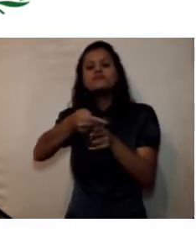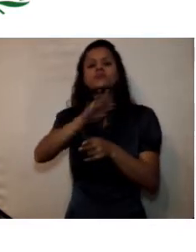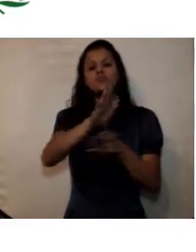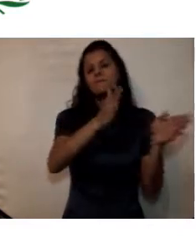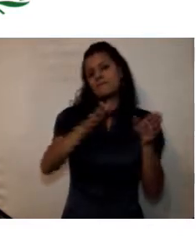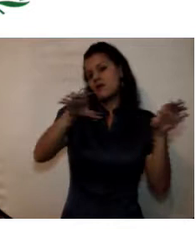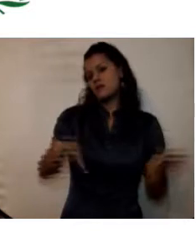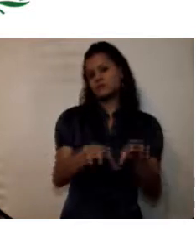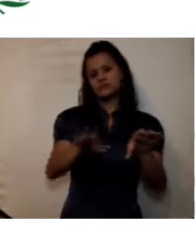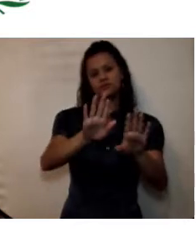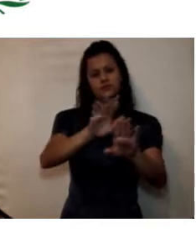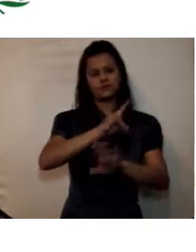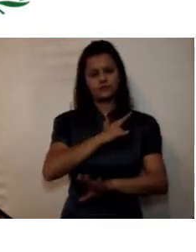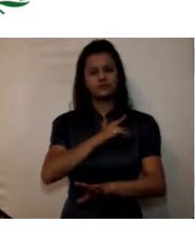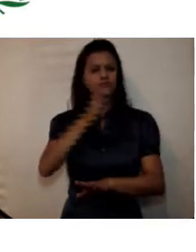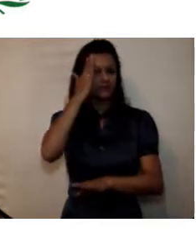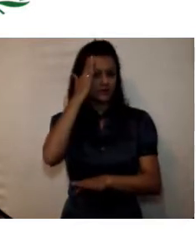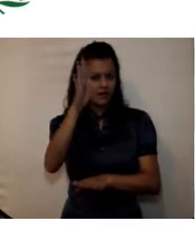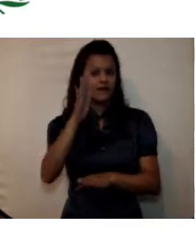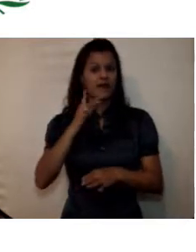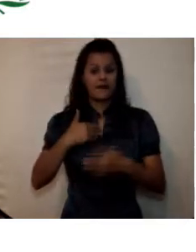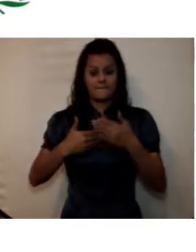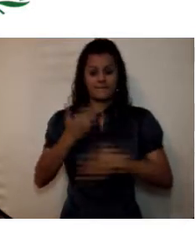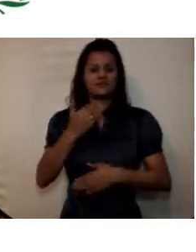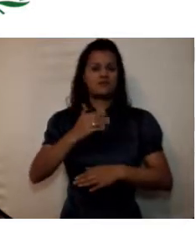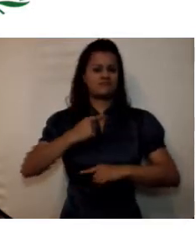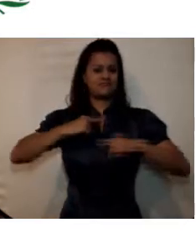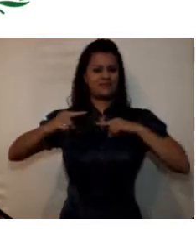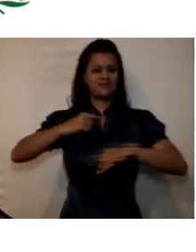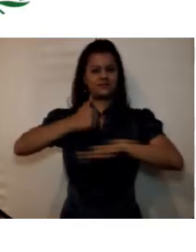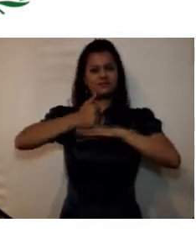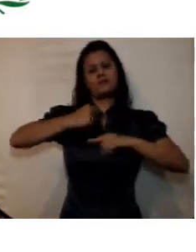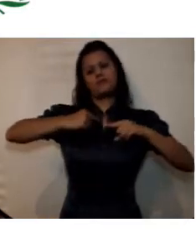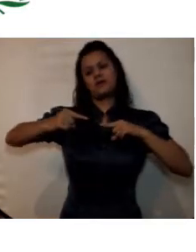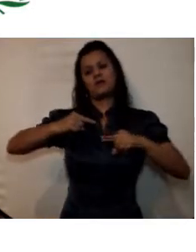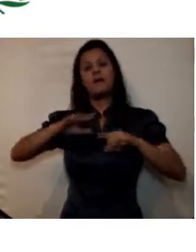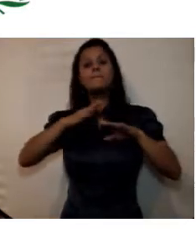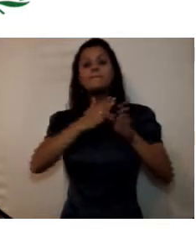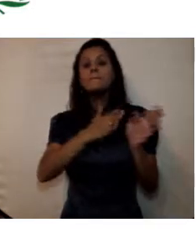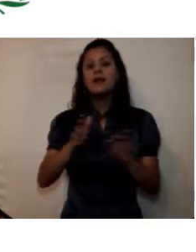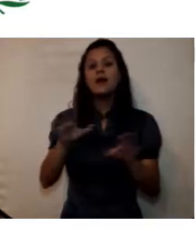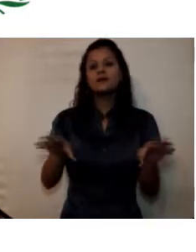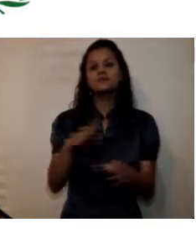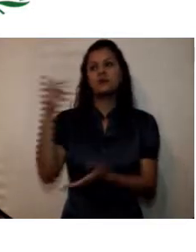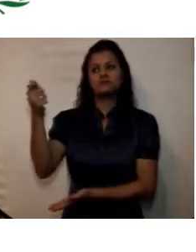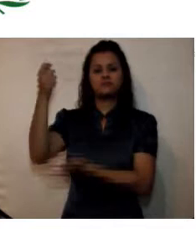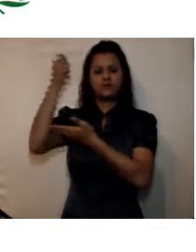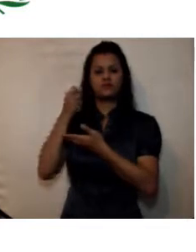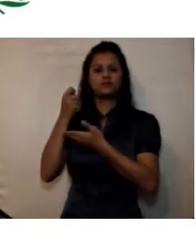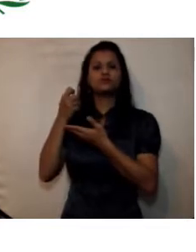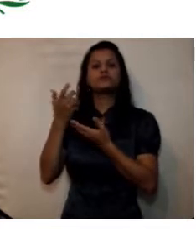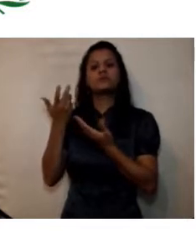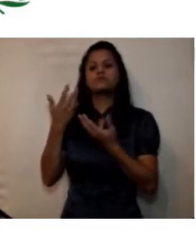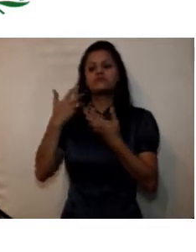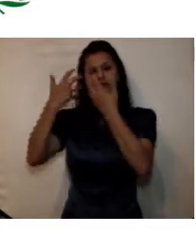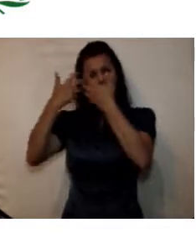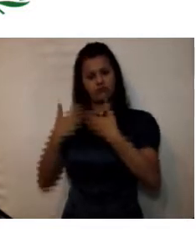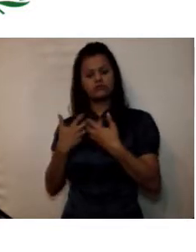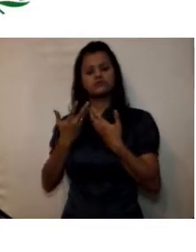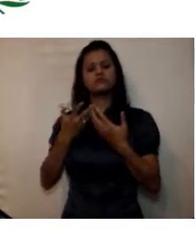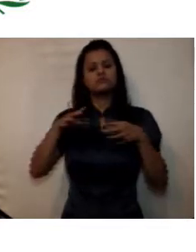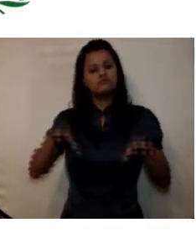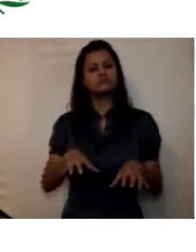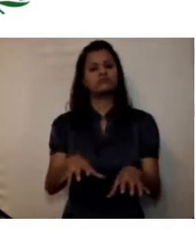de la universidad ustedes saben que para cada vigencia el plan de acción está compuesto por recursos de inversión y recursos de funcionamiento bajo una